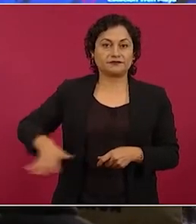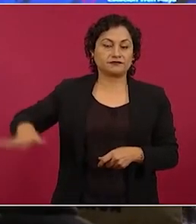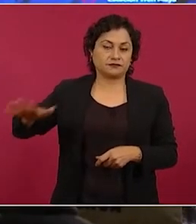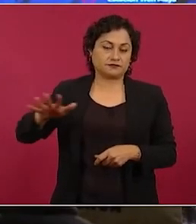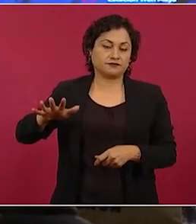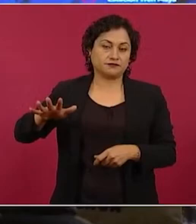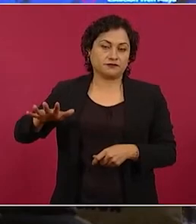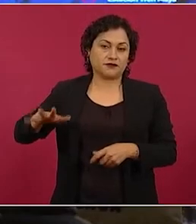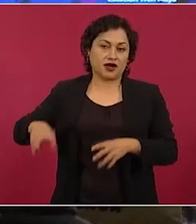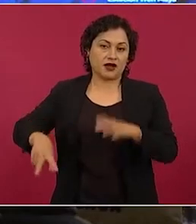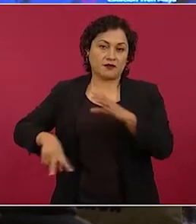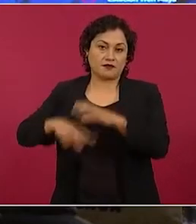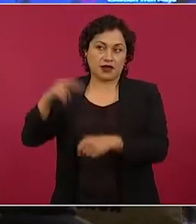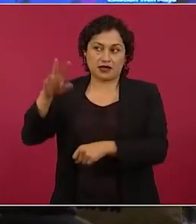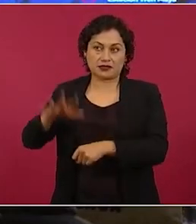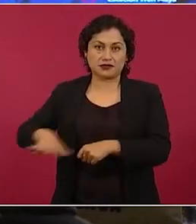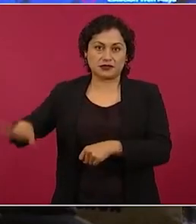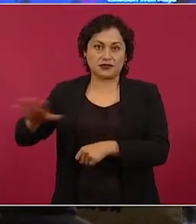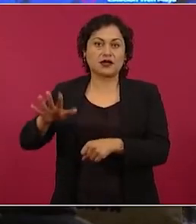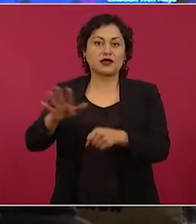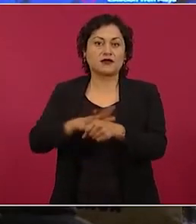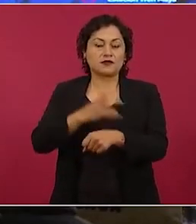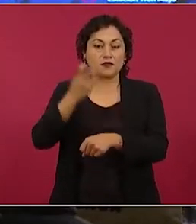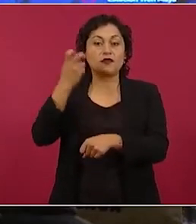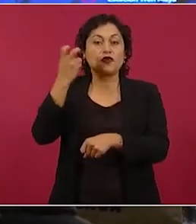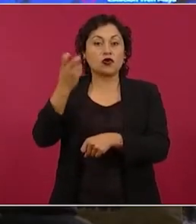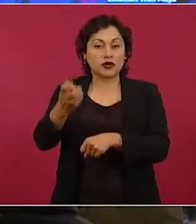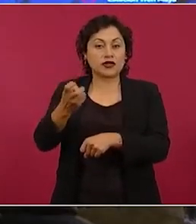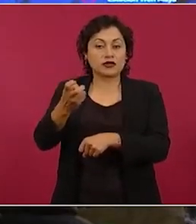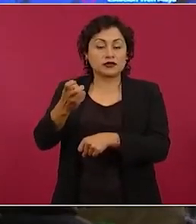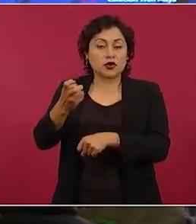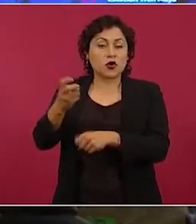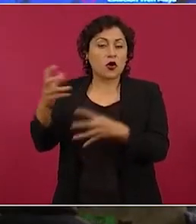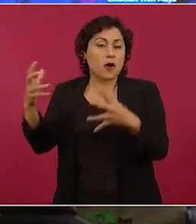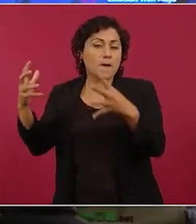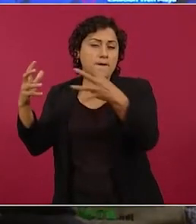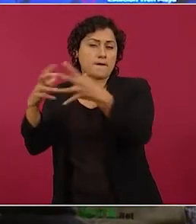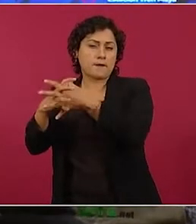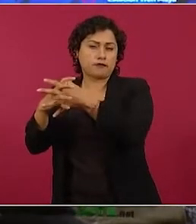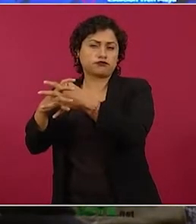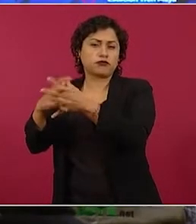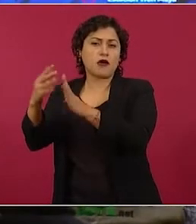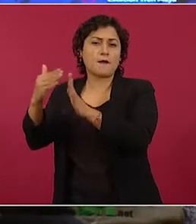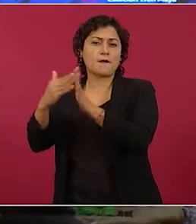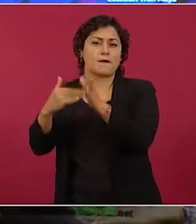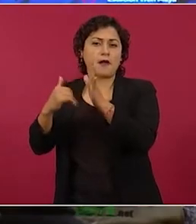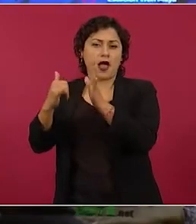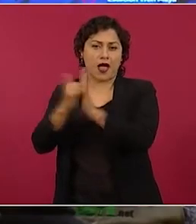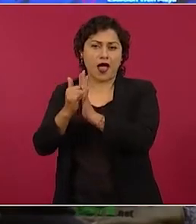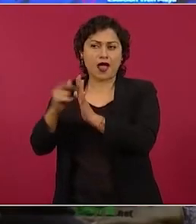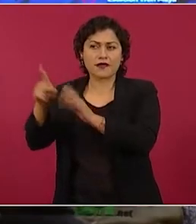Por eso la guerra de exterminio a los mayas, para despojarlo de las tierras.